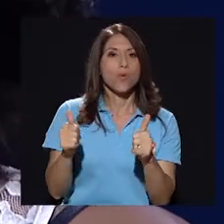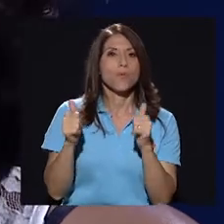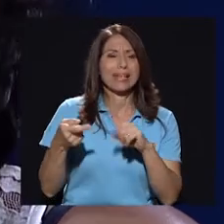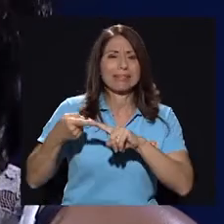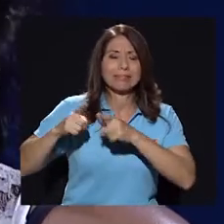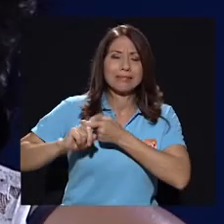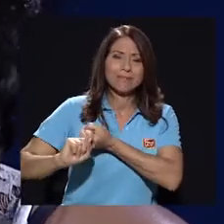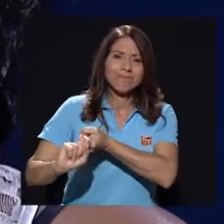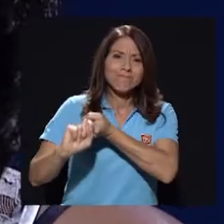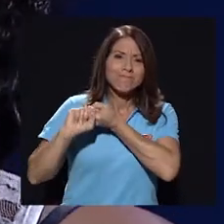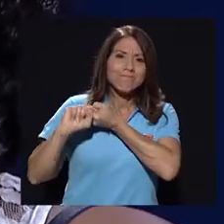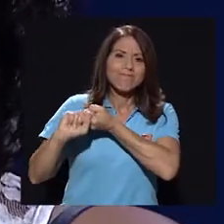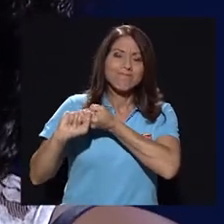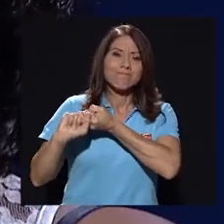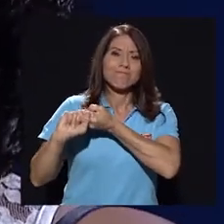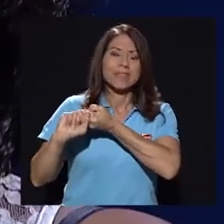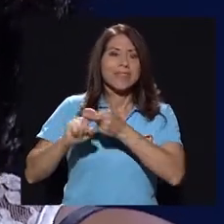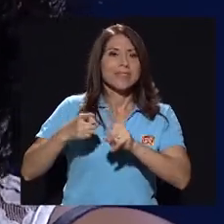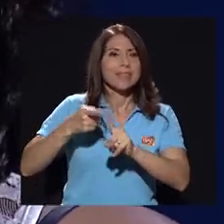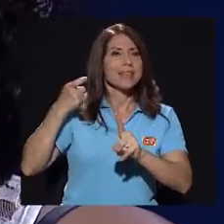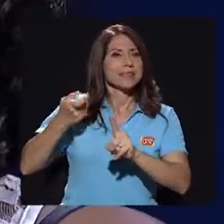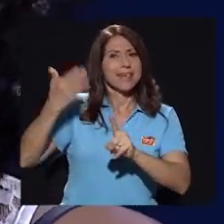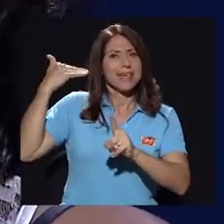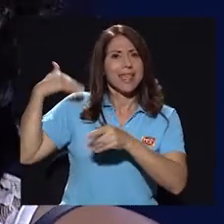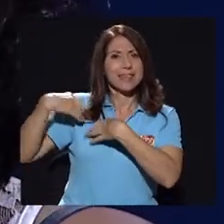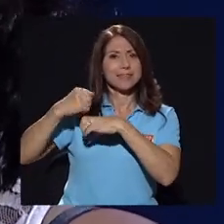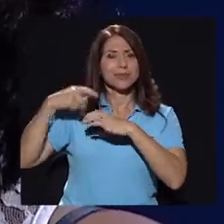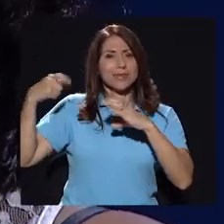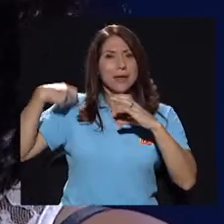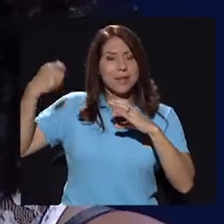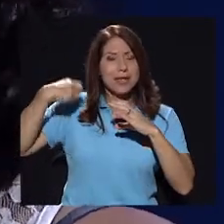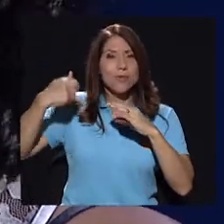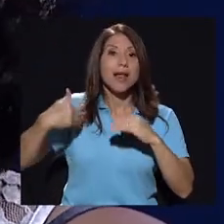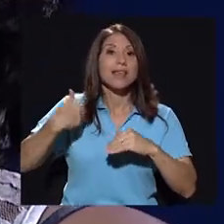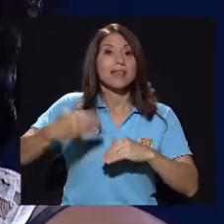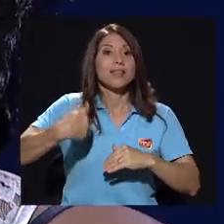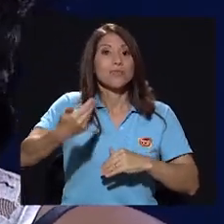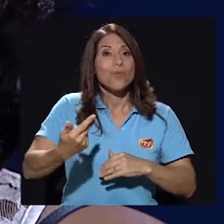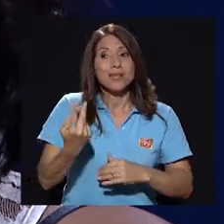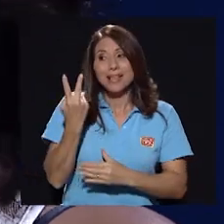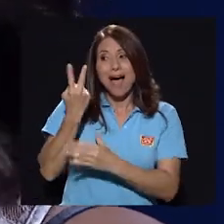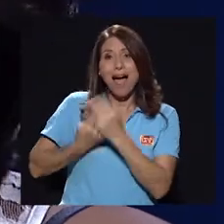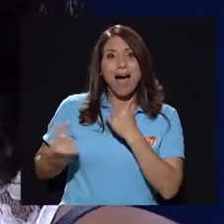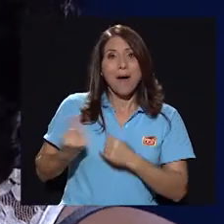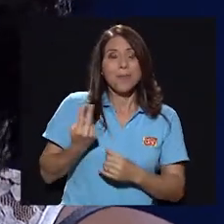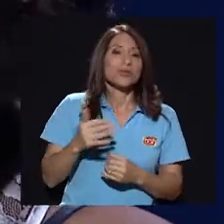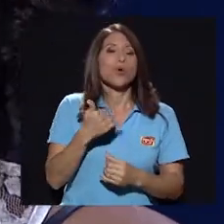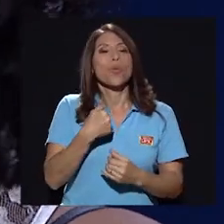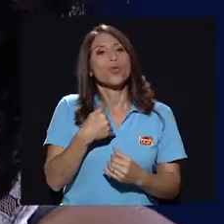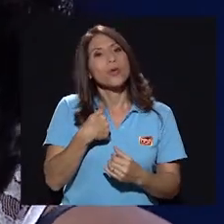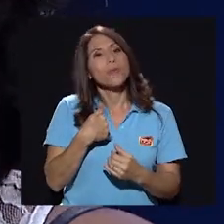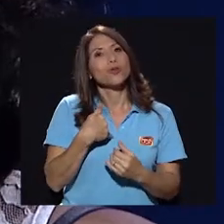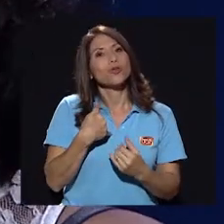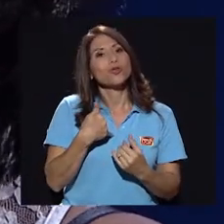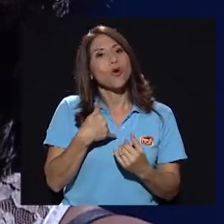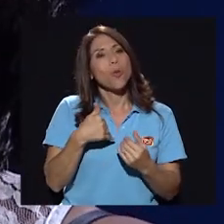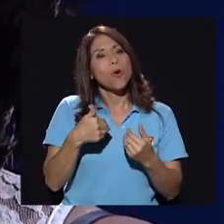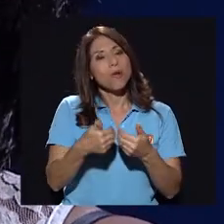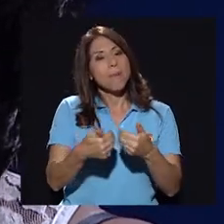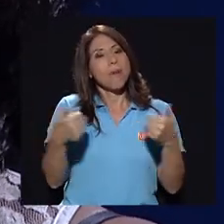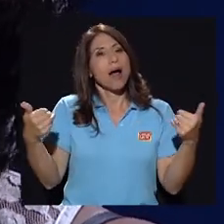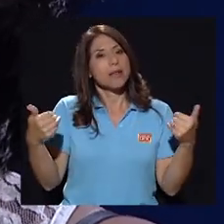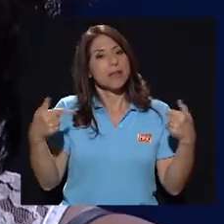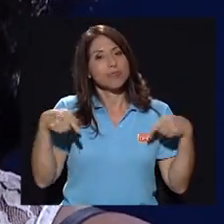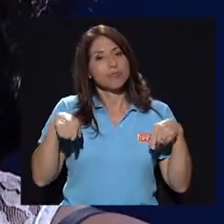¿verdad? Nos hicimos muy, muy amigas desde que hicimos esa película y después las dos como que tuvimos nuestros proyectos